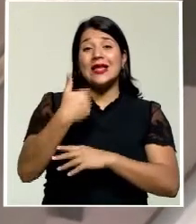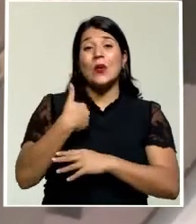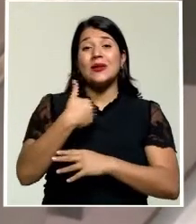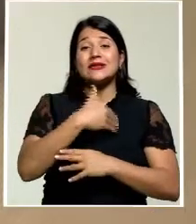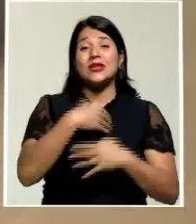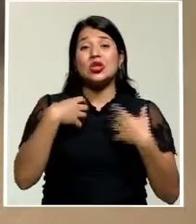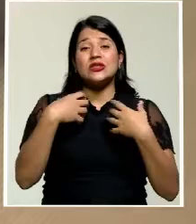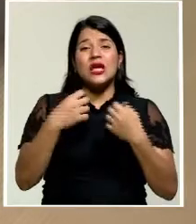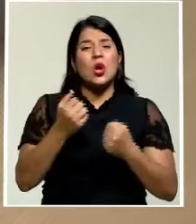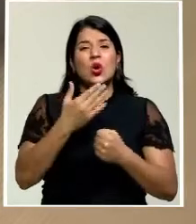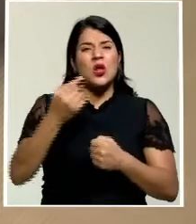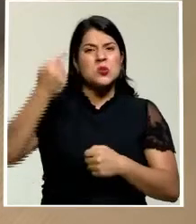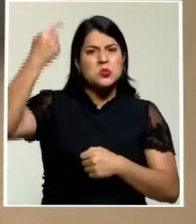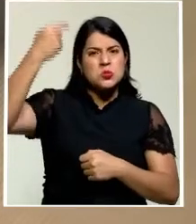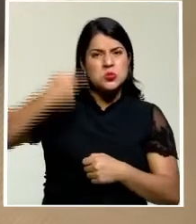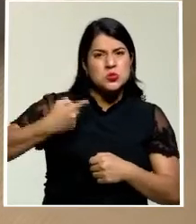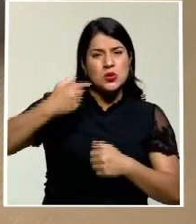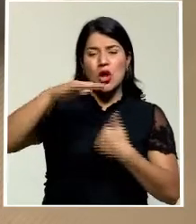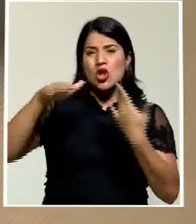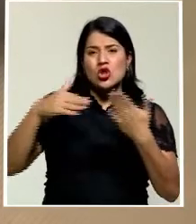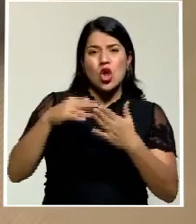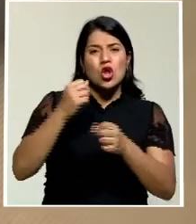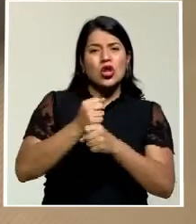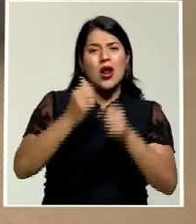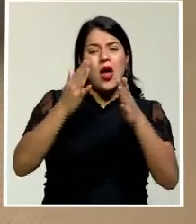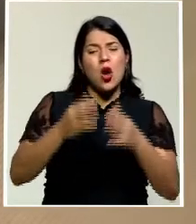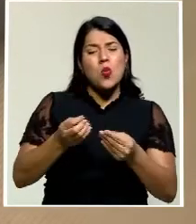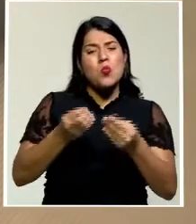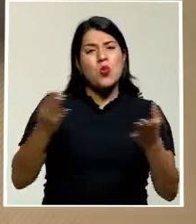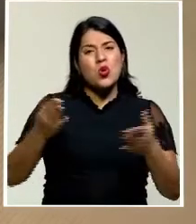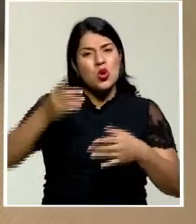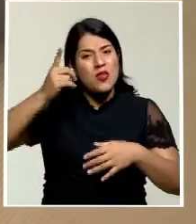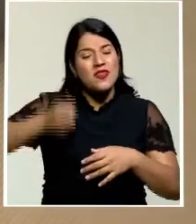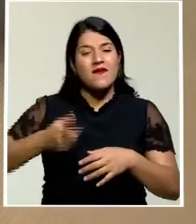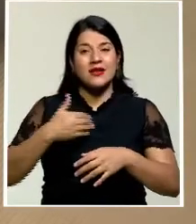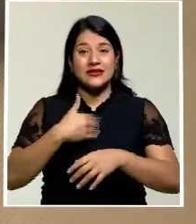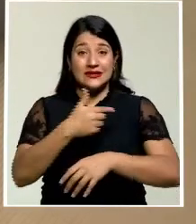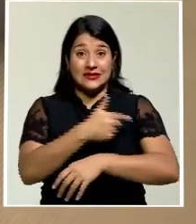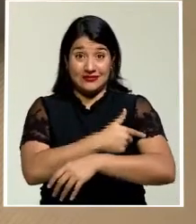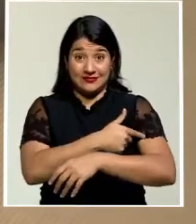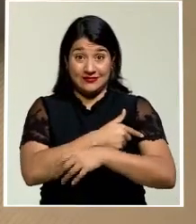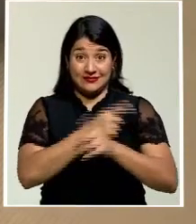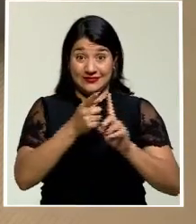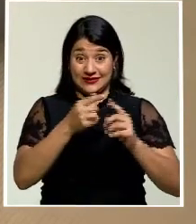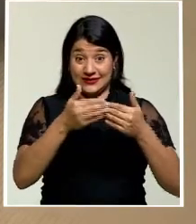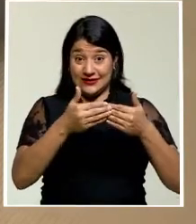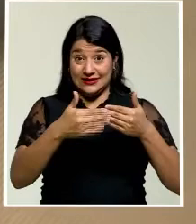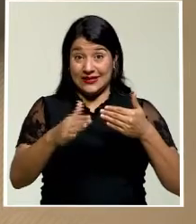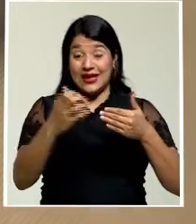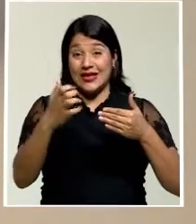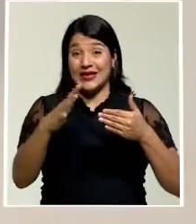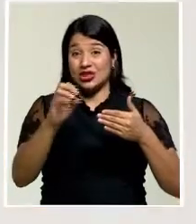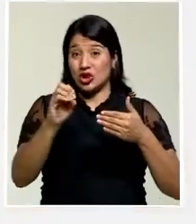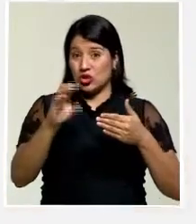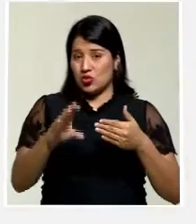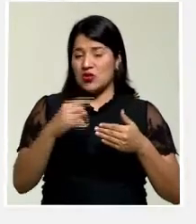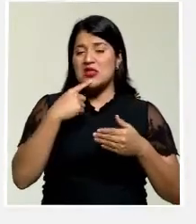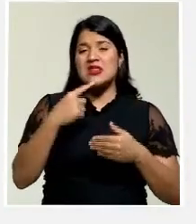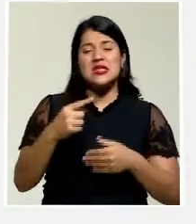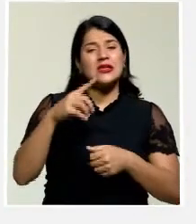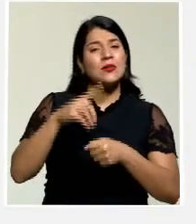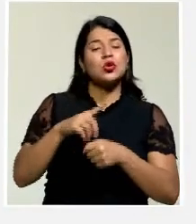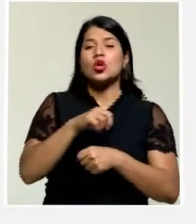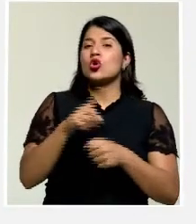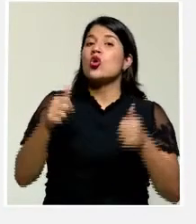funcionarios públicos deben estar vacunados a partir del 15 de octubre. Situación que lleva el legislador, tal y como vemos